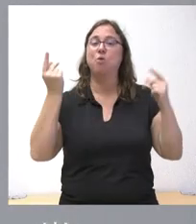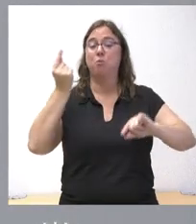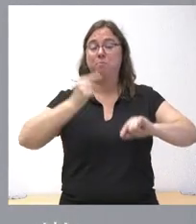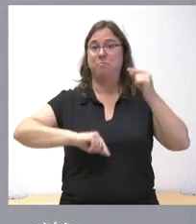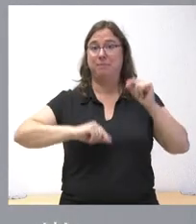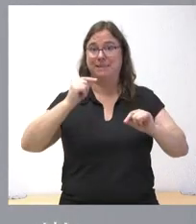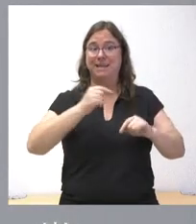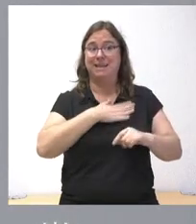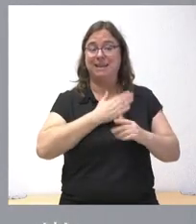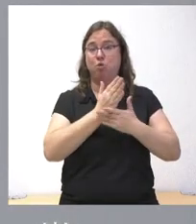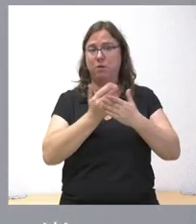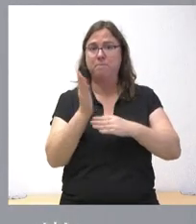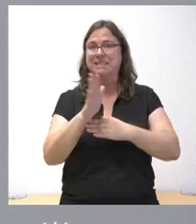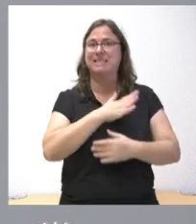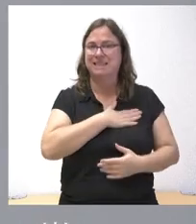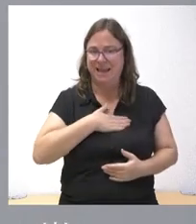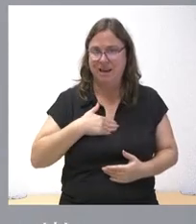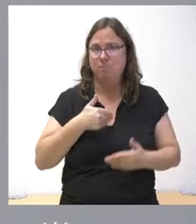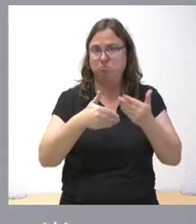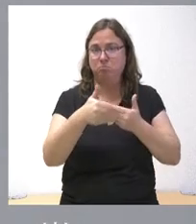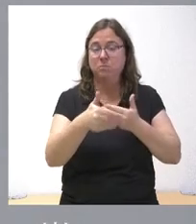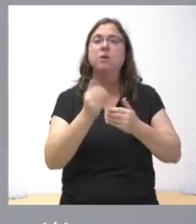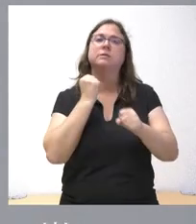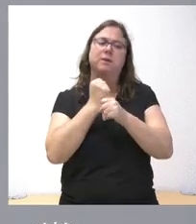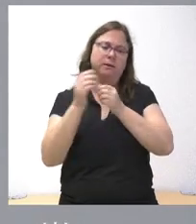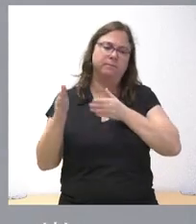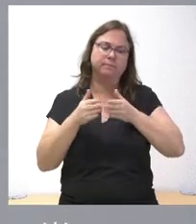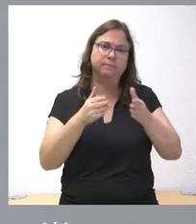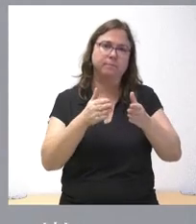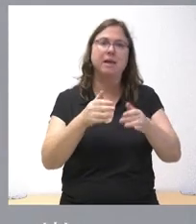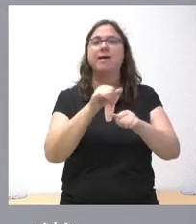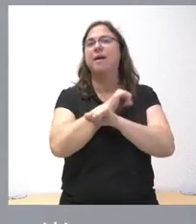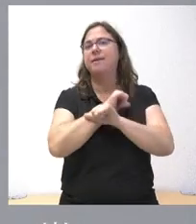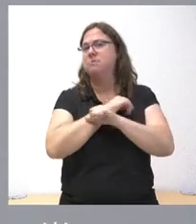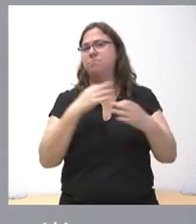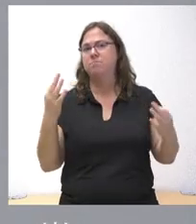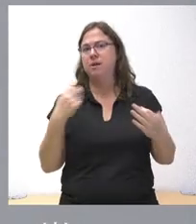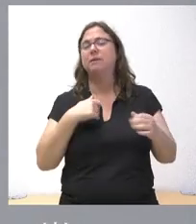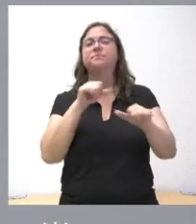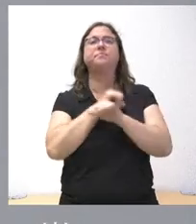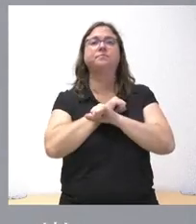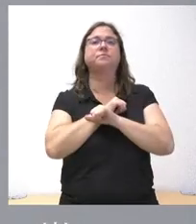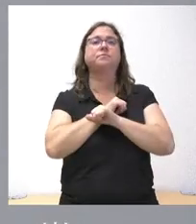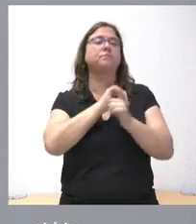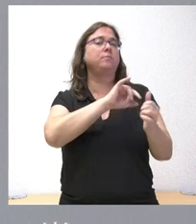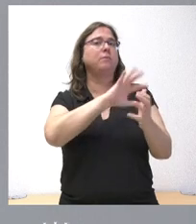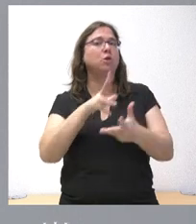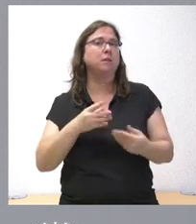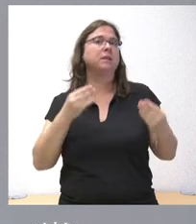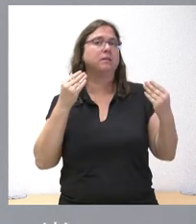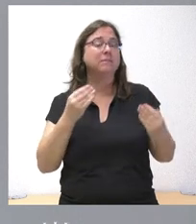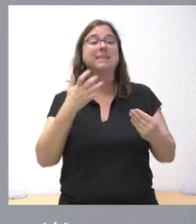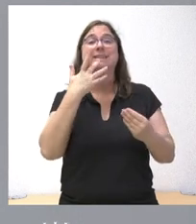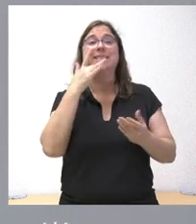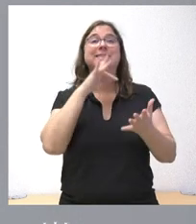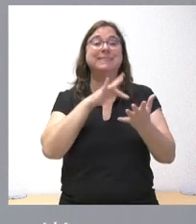de la comunidad autónoma. Y en esta línea estamos trabajando y, por tanto, esperamos tener buenas noticias. Cuando tengamos la